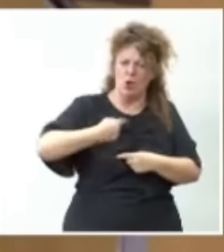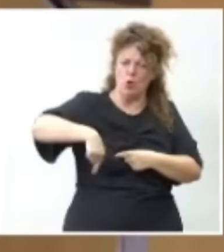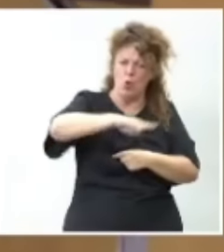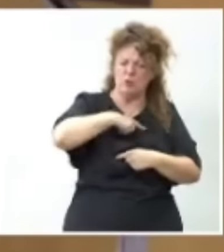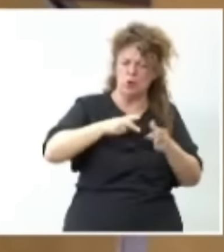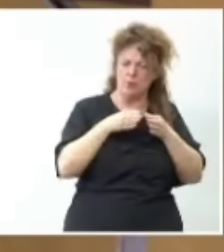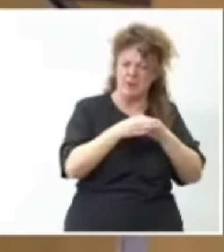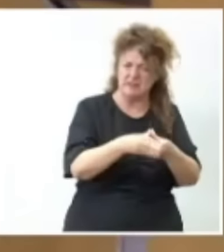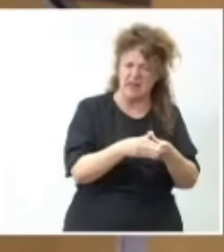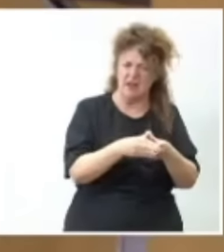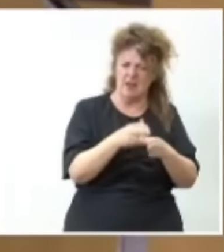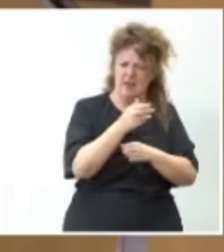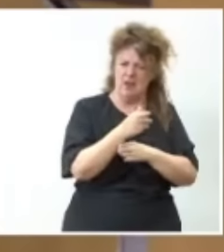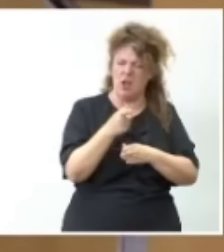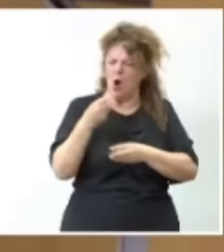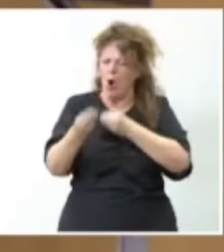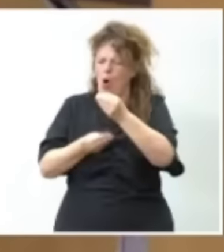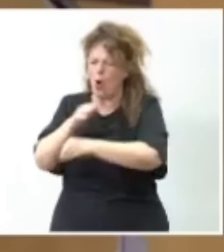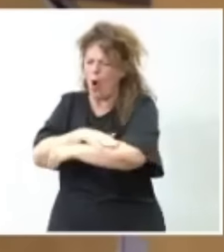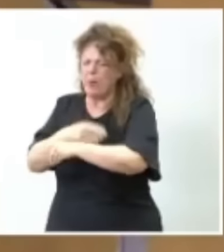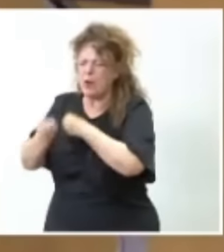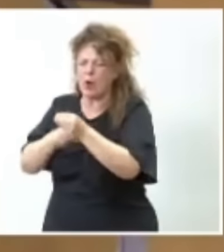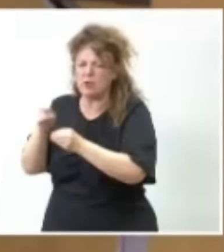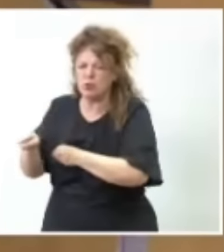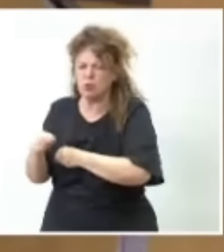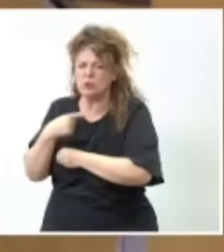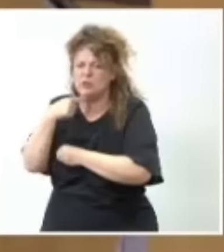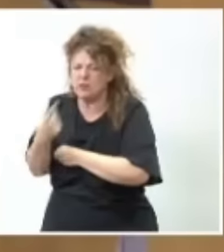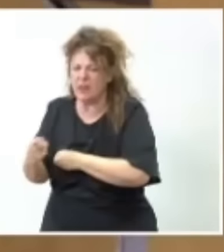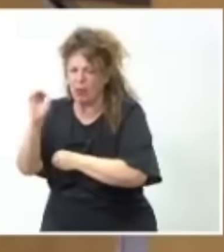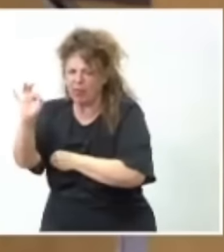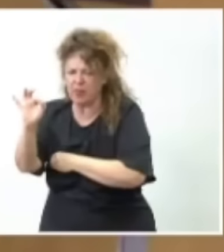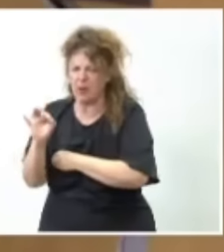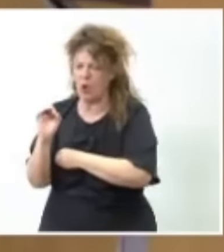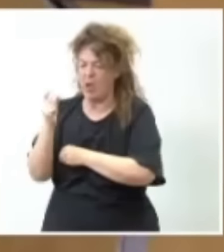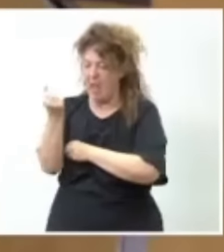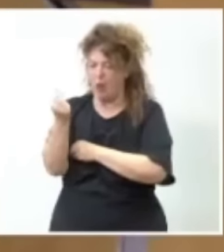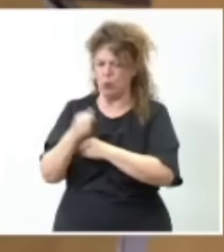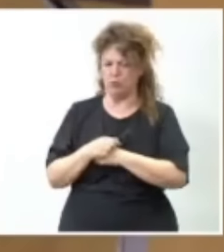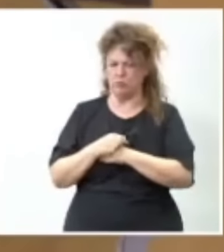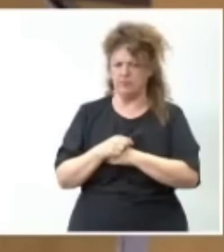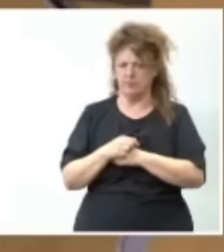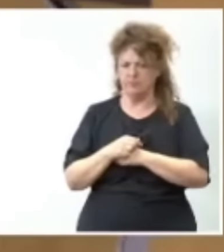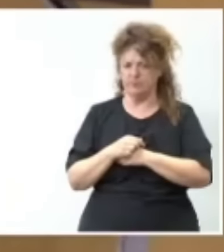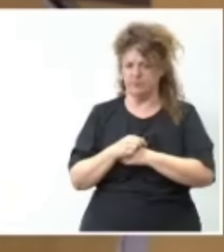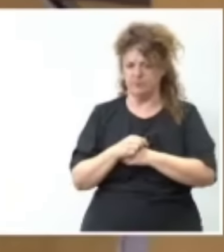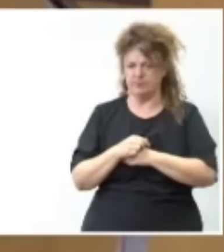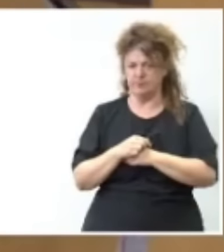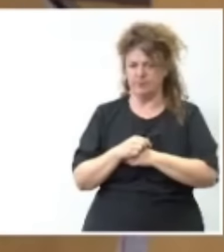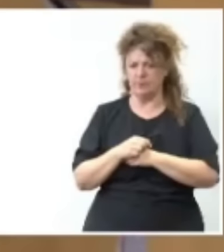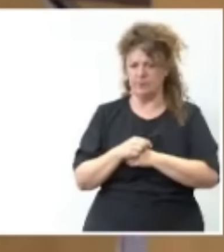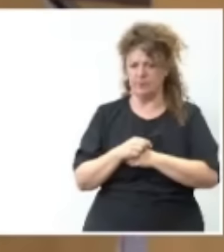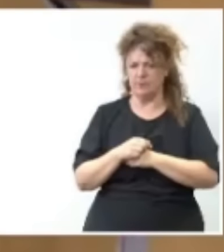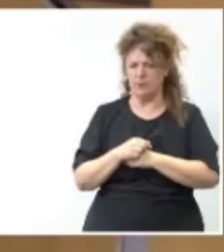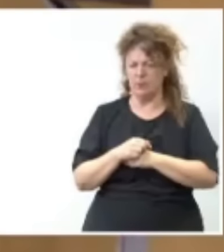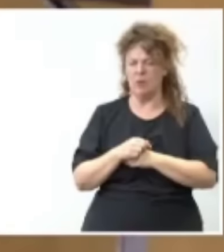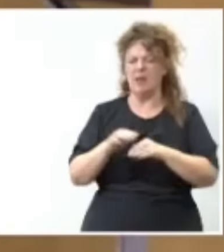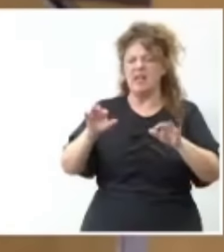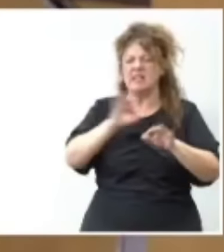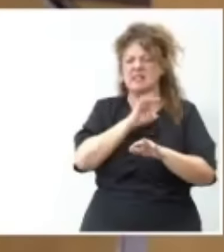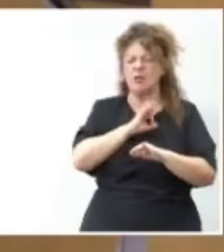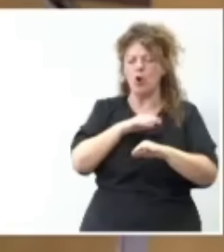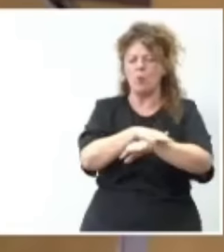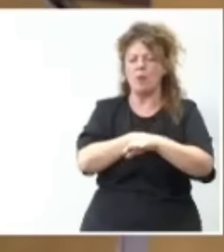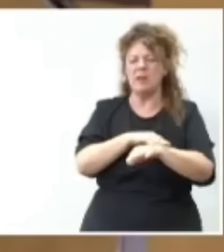pescadores. ¿Qué ha sacado su gobierno, señor ministro? Ya se lo digo yo, cero euros. Eso es lo que ha sacado su gobierno. Pero, señor ministro, mire